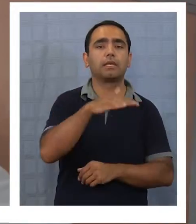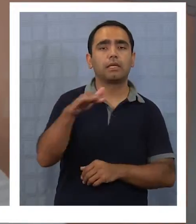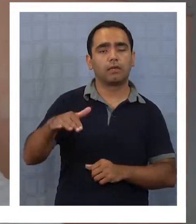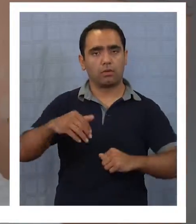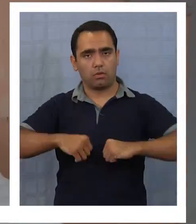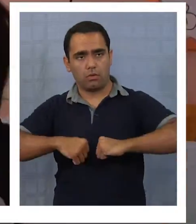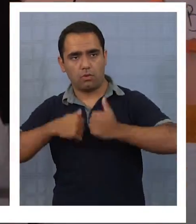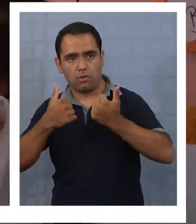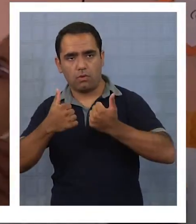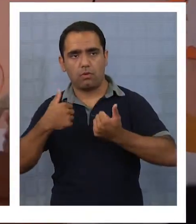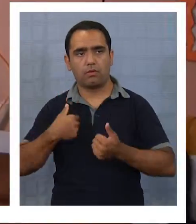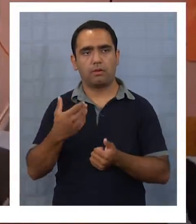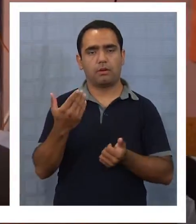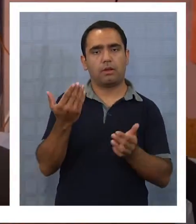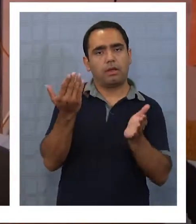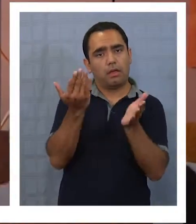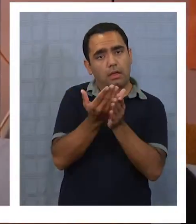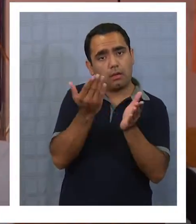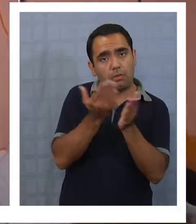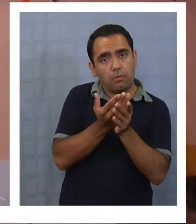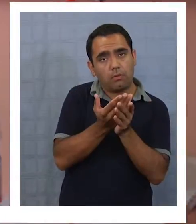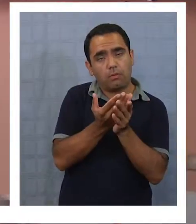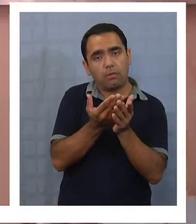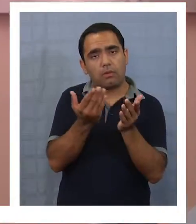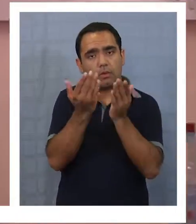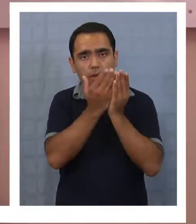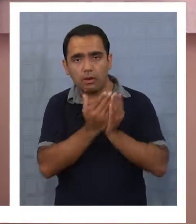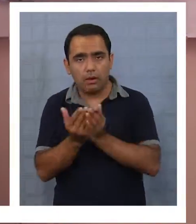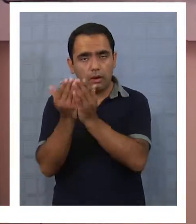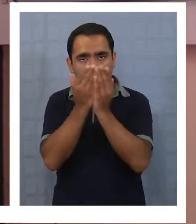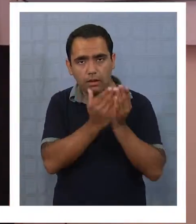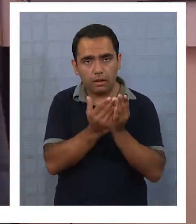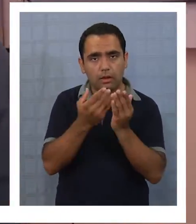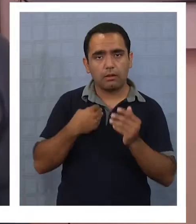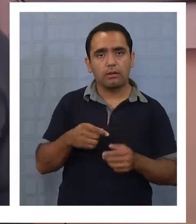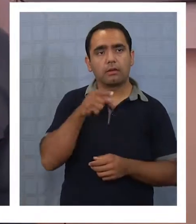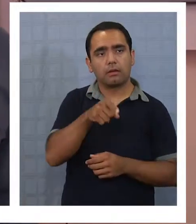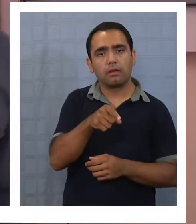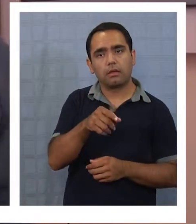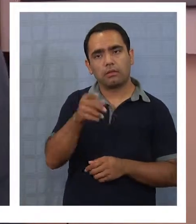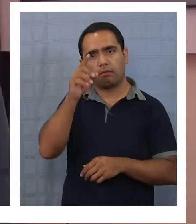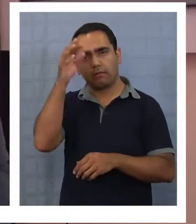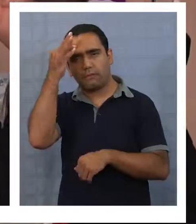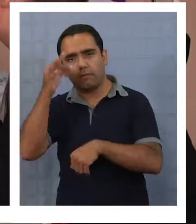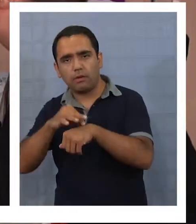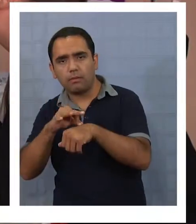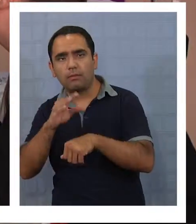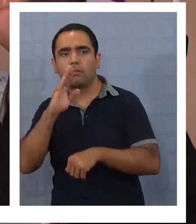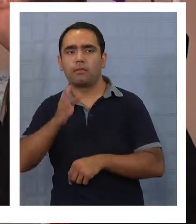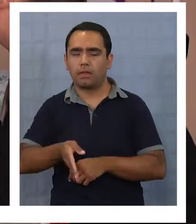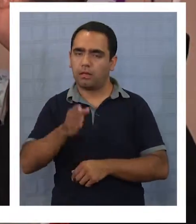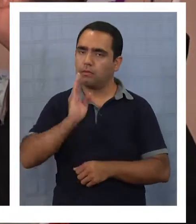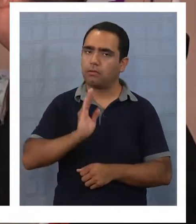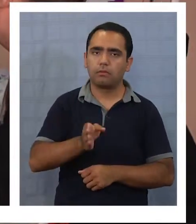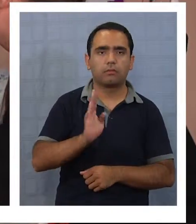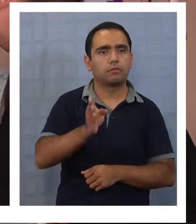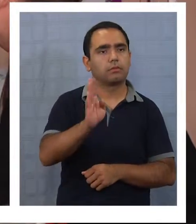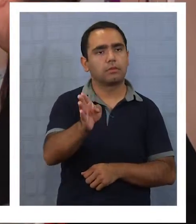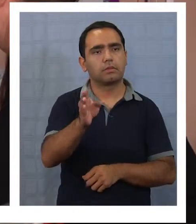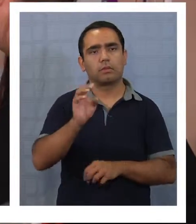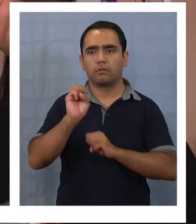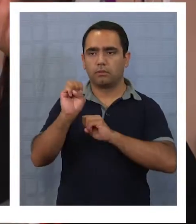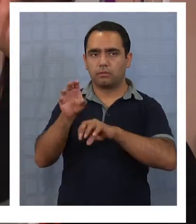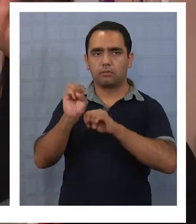edad escolar y que permanecen en recintos hospitalarios deben continuar recibiendo atención educativa.